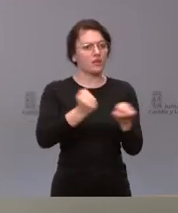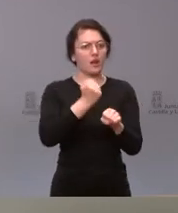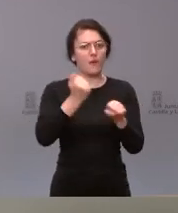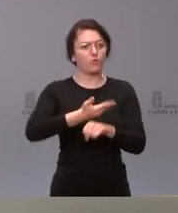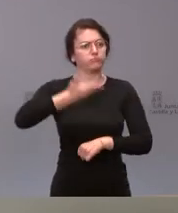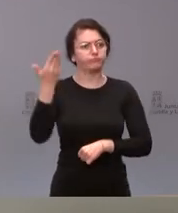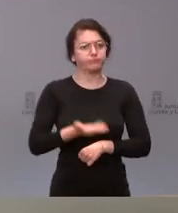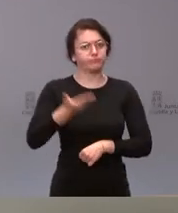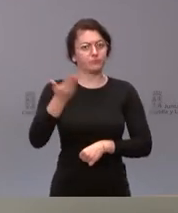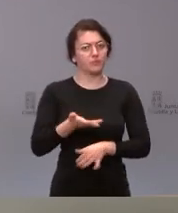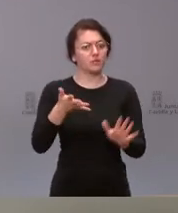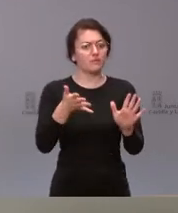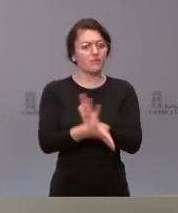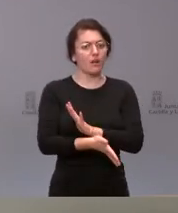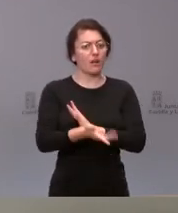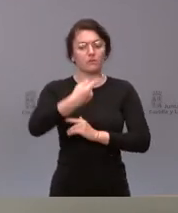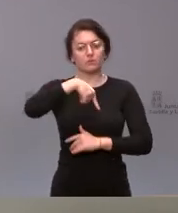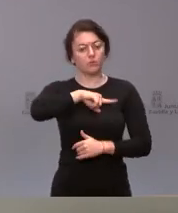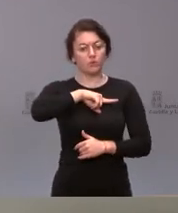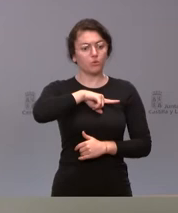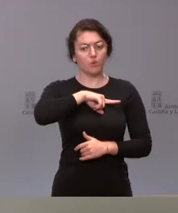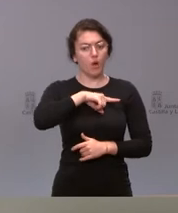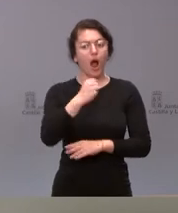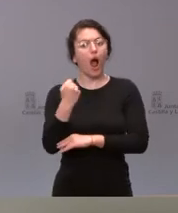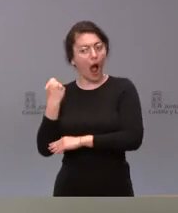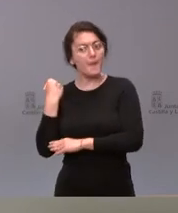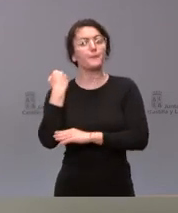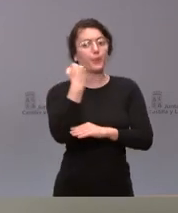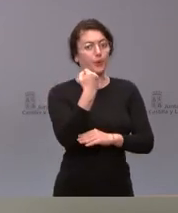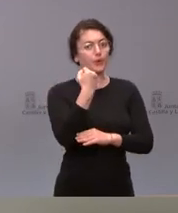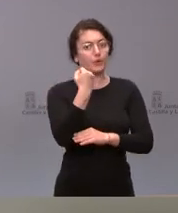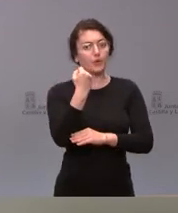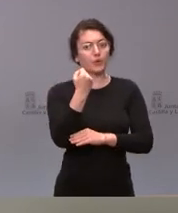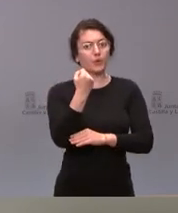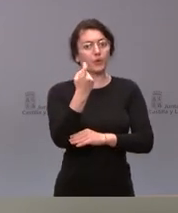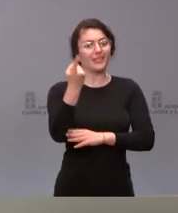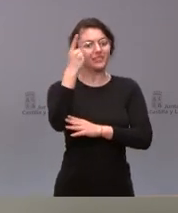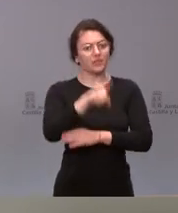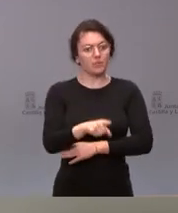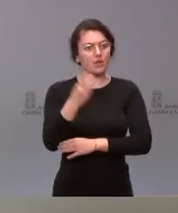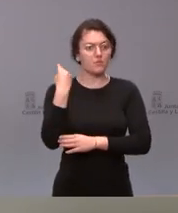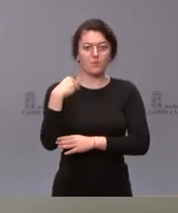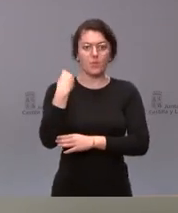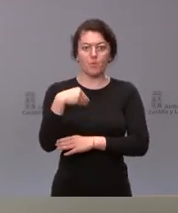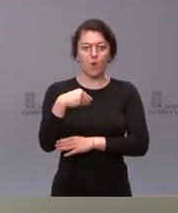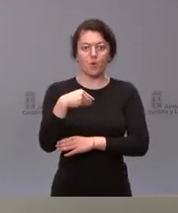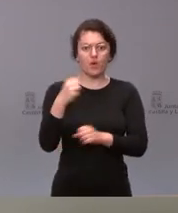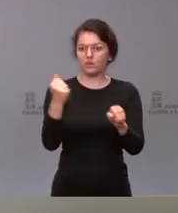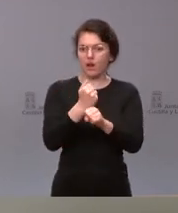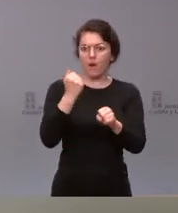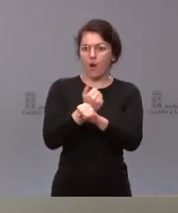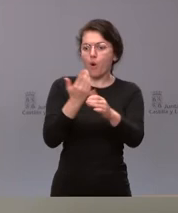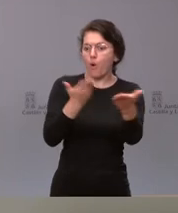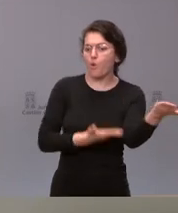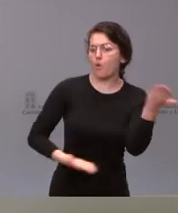no solamente les vamos a apoyar sino les vamos a insistir en nuestra línea de trabajo de colaboración para que puedan